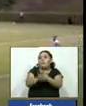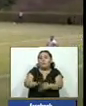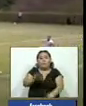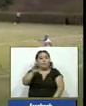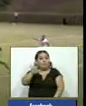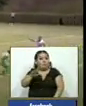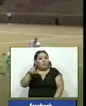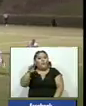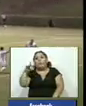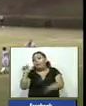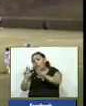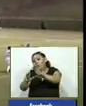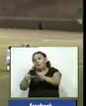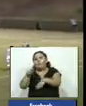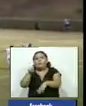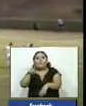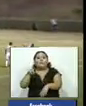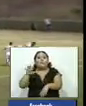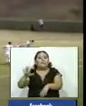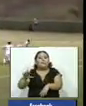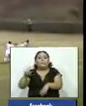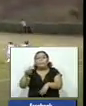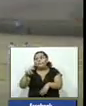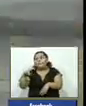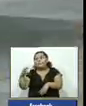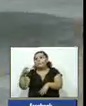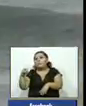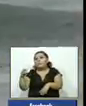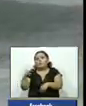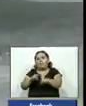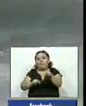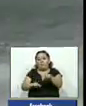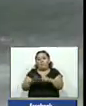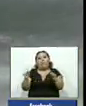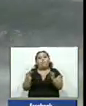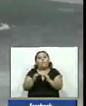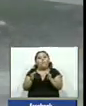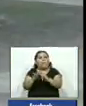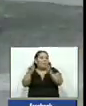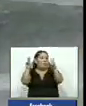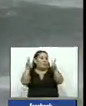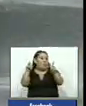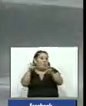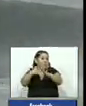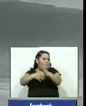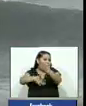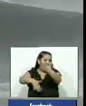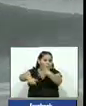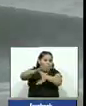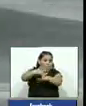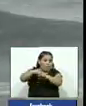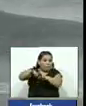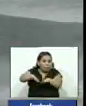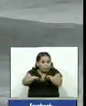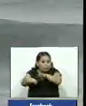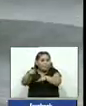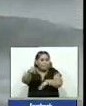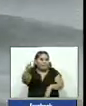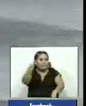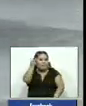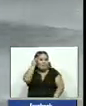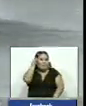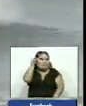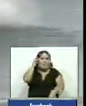de 5, 8, 10, 15 y 20 dólares además le llevamos la información deportiva de lo que usted debe saber sobre el